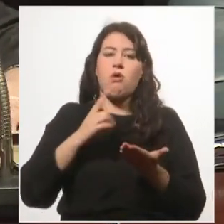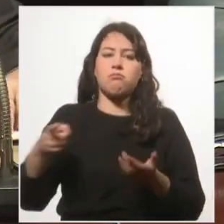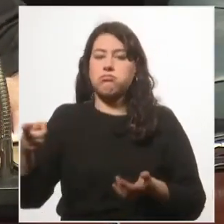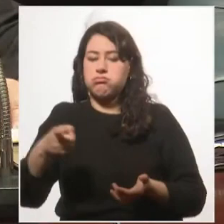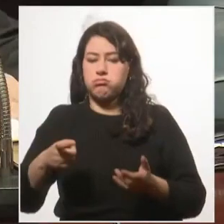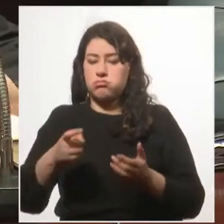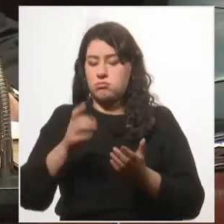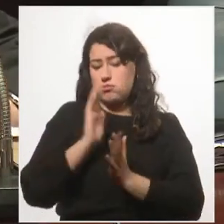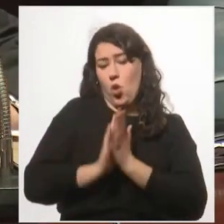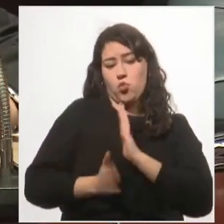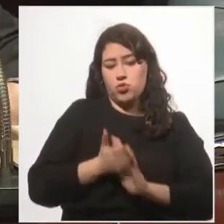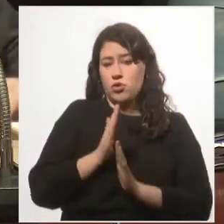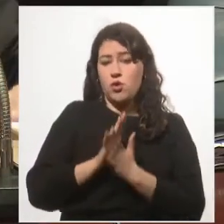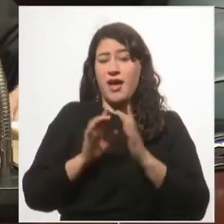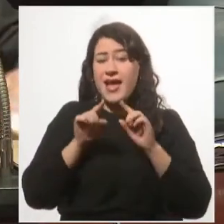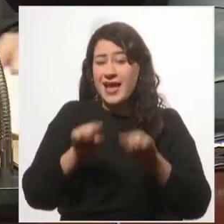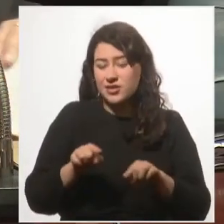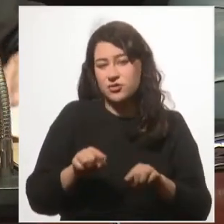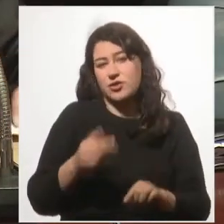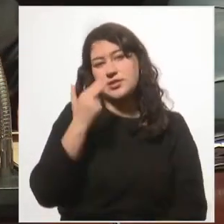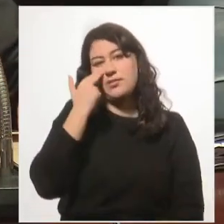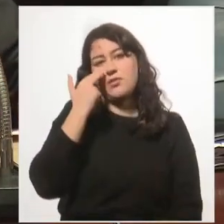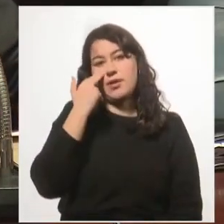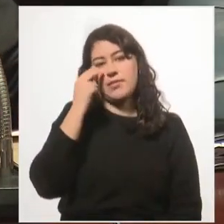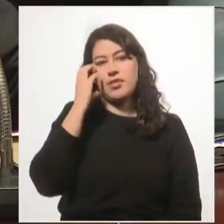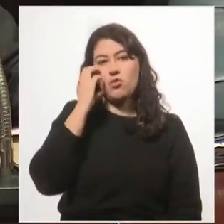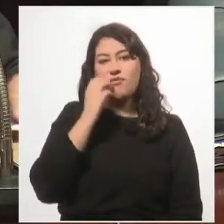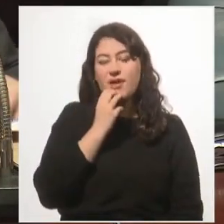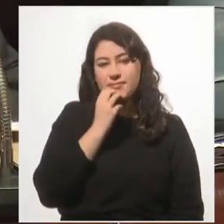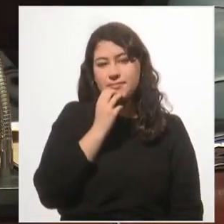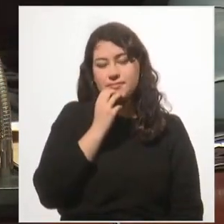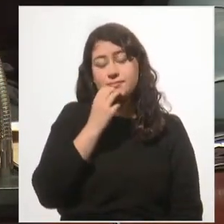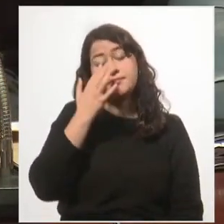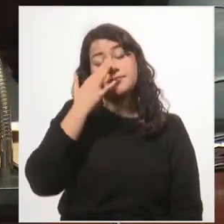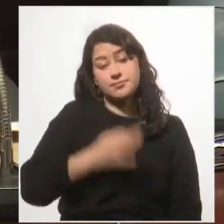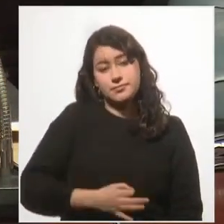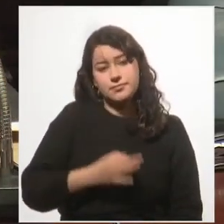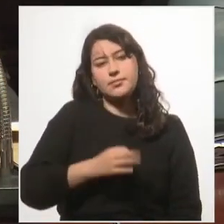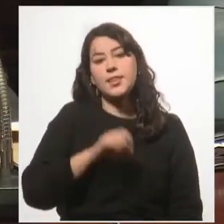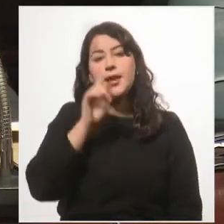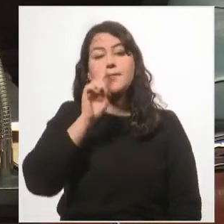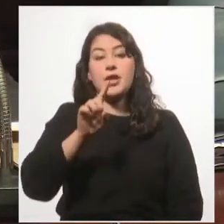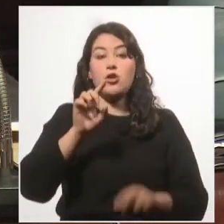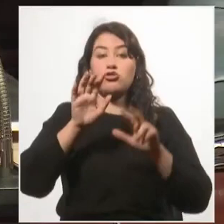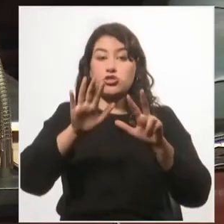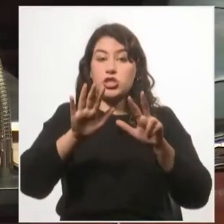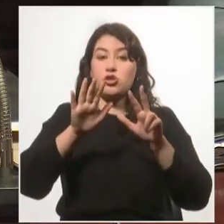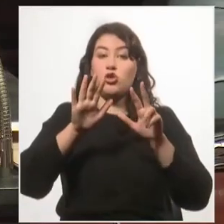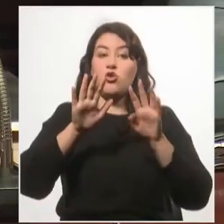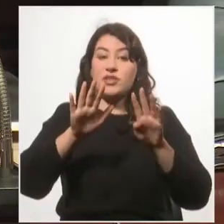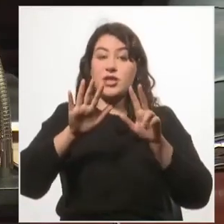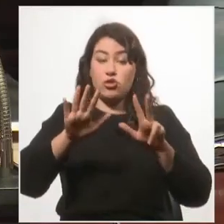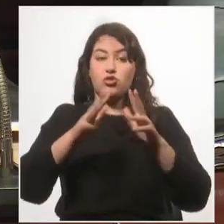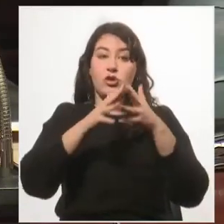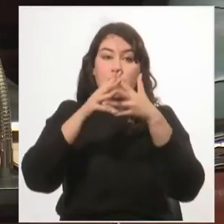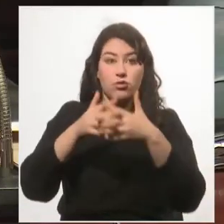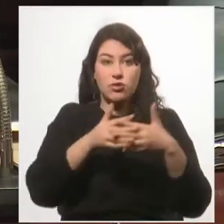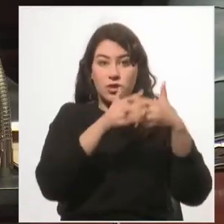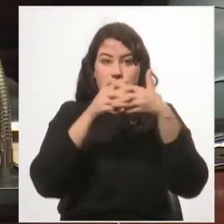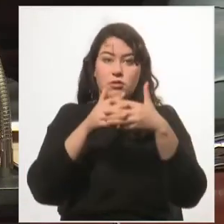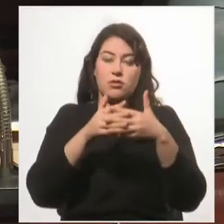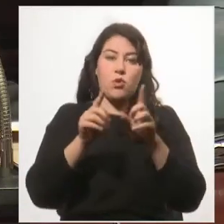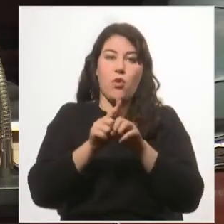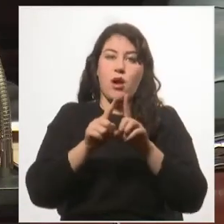Esa es la desgracia de Cuba. Es cierto, en 1898 los Estados Unidos hacen